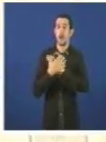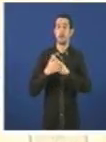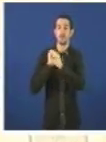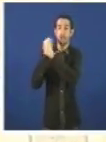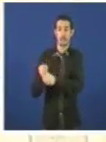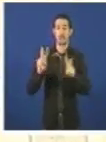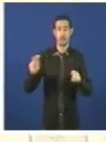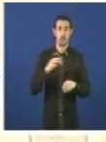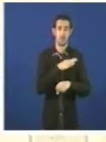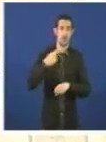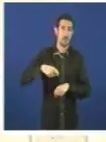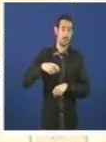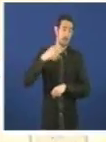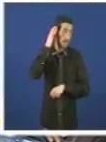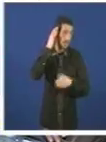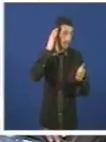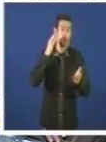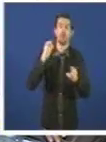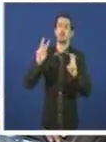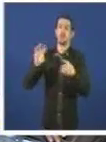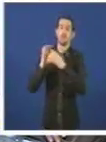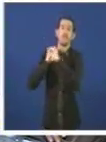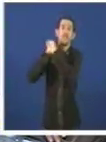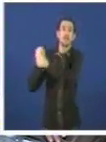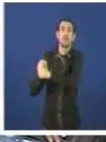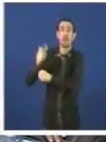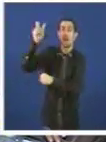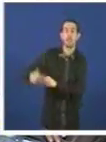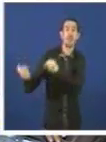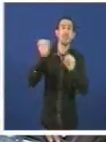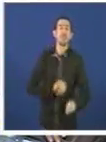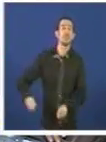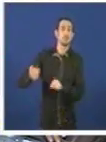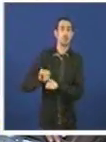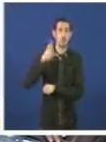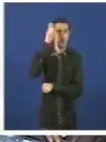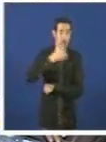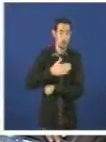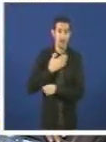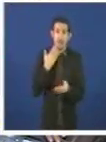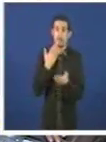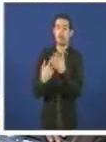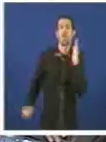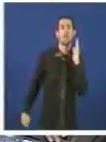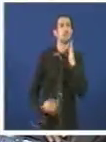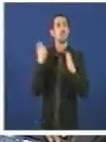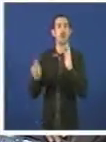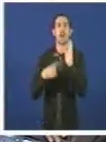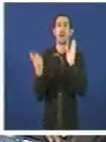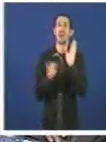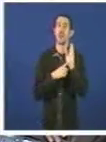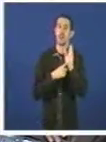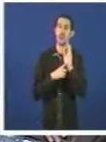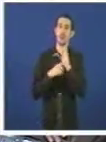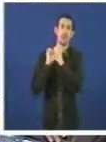presidenta da dependencia e de que o valedor pide a suspensión da lei da dependencia e iso ten relación